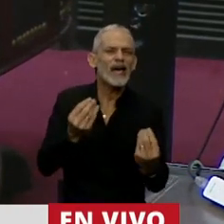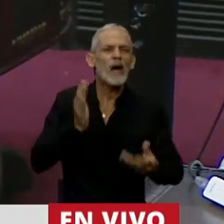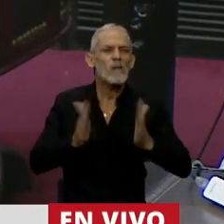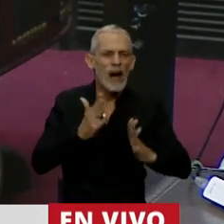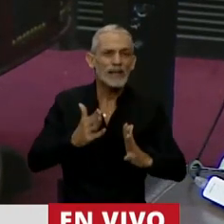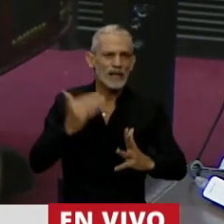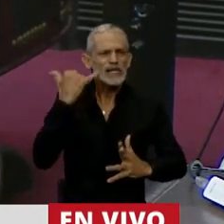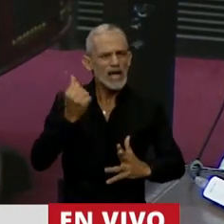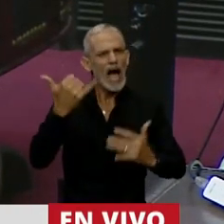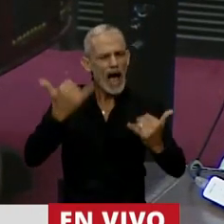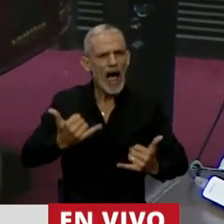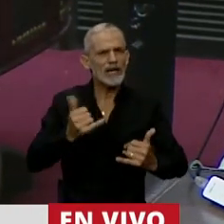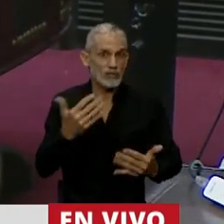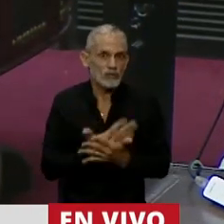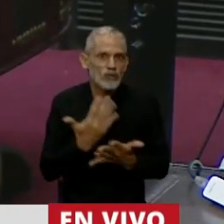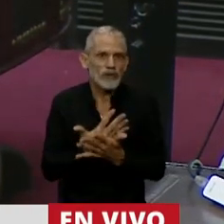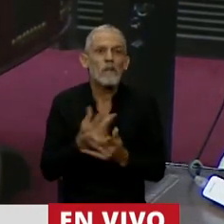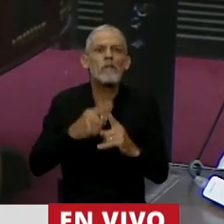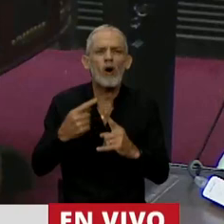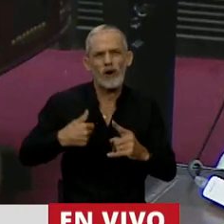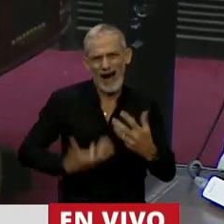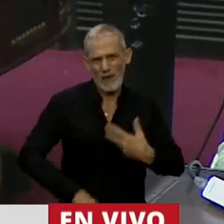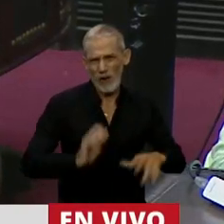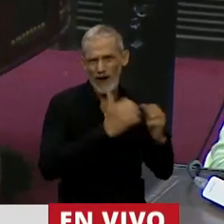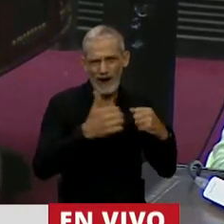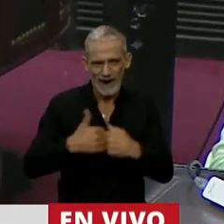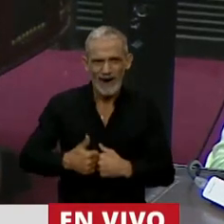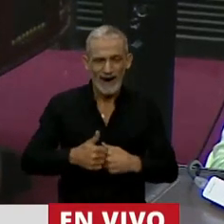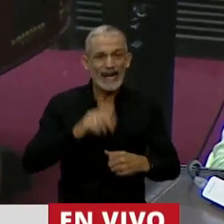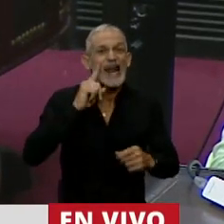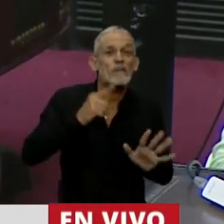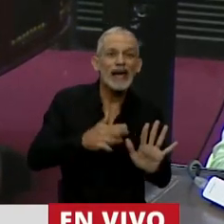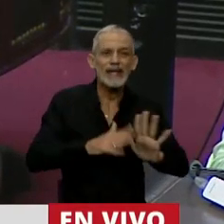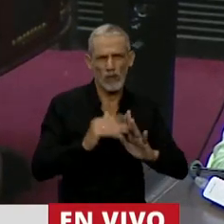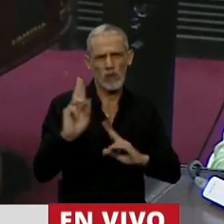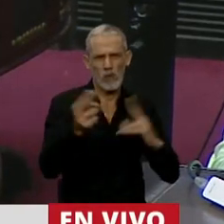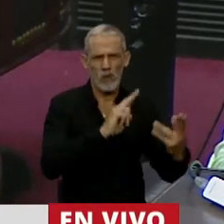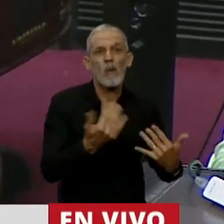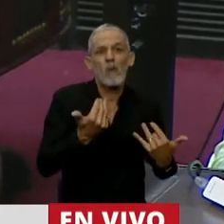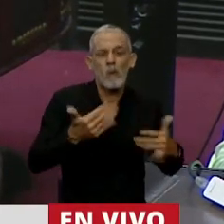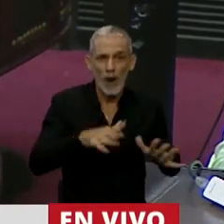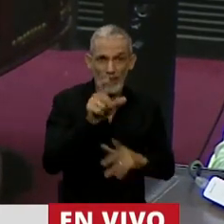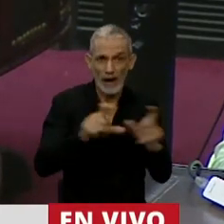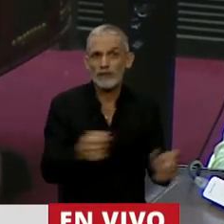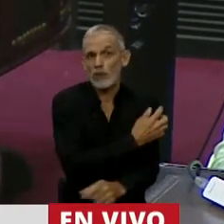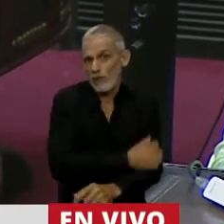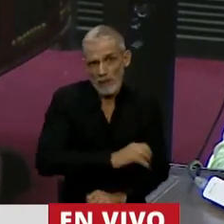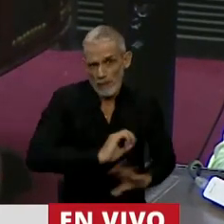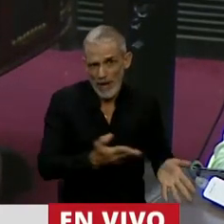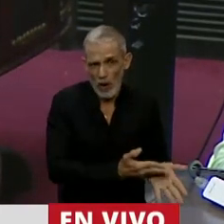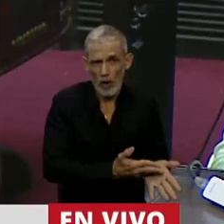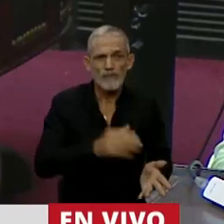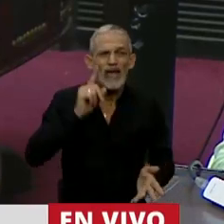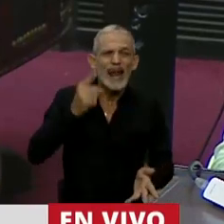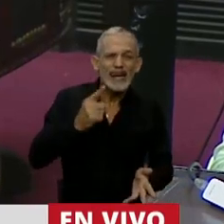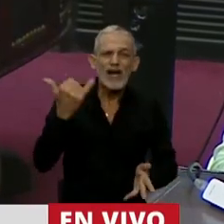cruel circunstancia de tener que hacerlo a la clandestinidad y pone en riesgo la vida y la salud de las personas más pobres. No hay